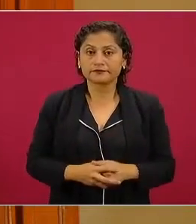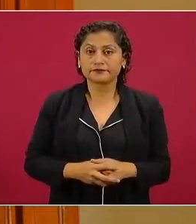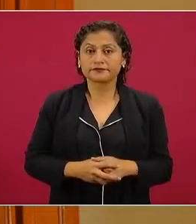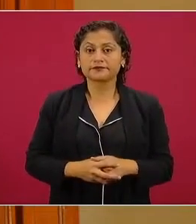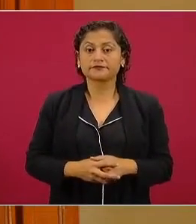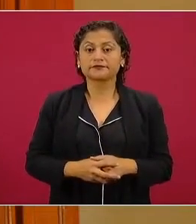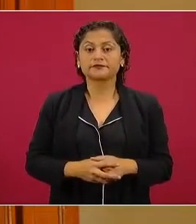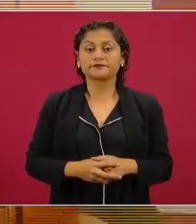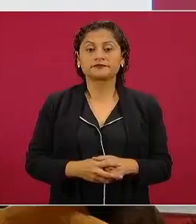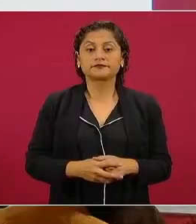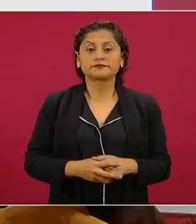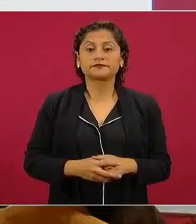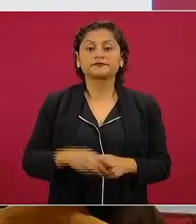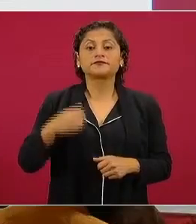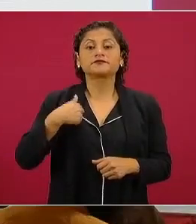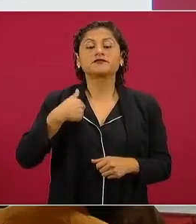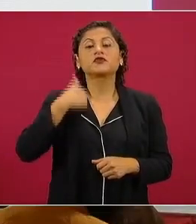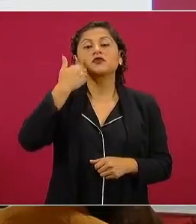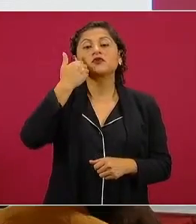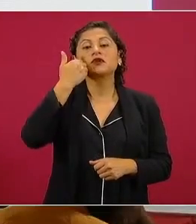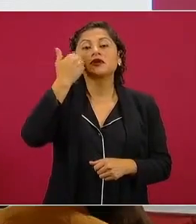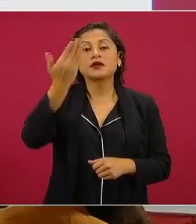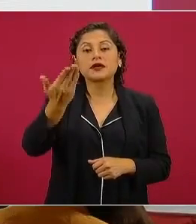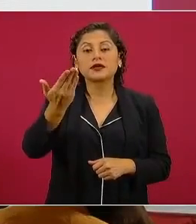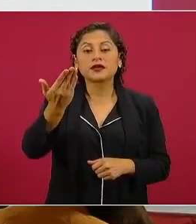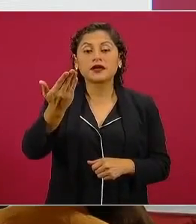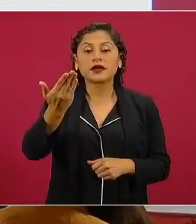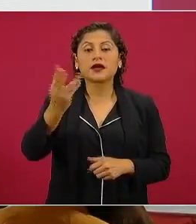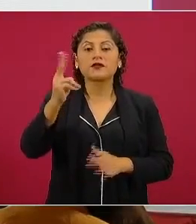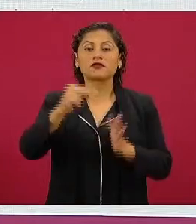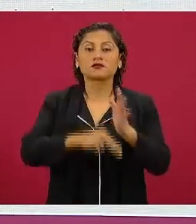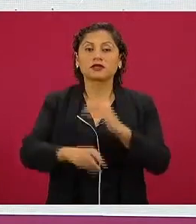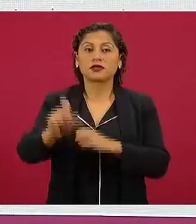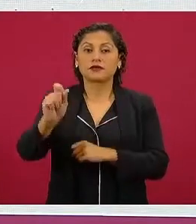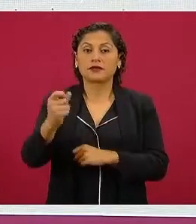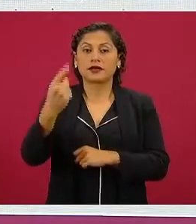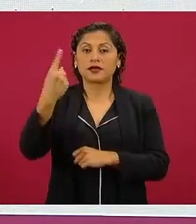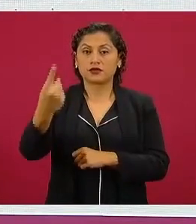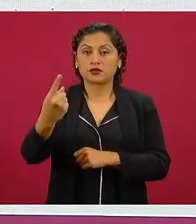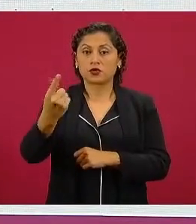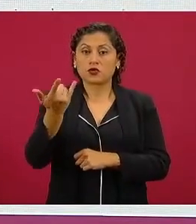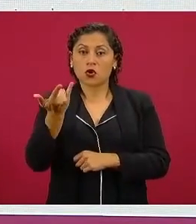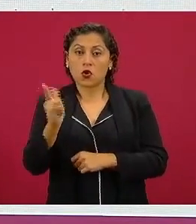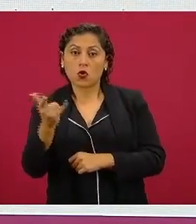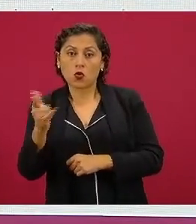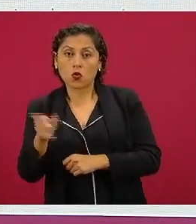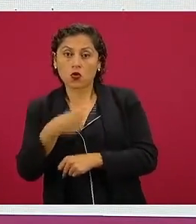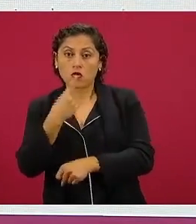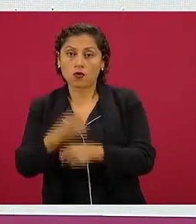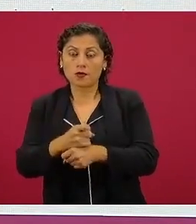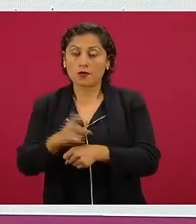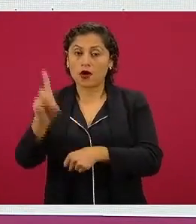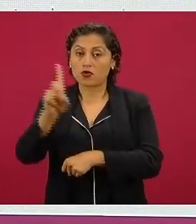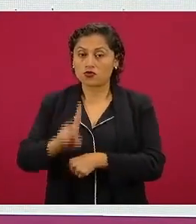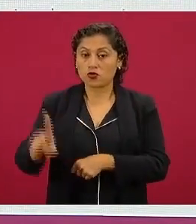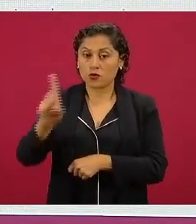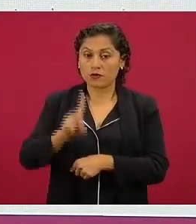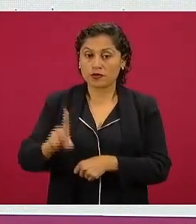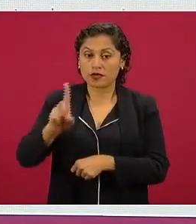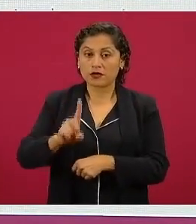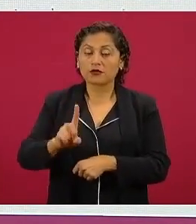quería yo que el primer domingo de julio del 21 pero no quisieron los legisladores lo pusieron